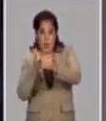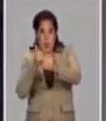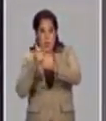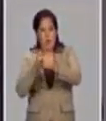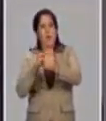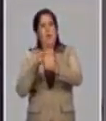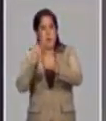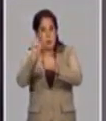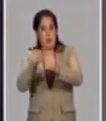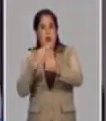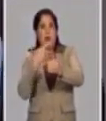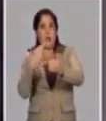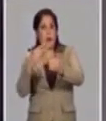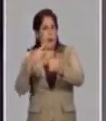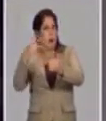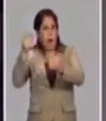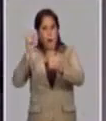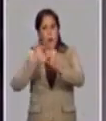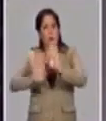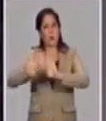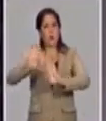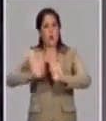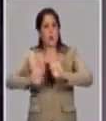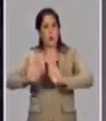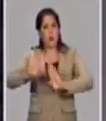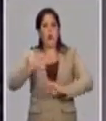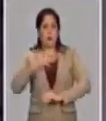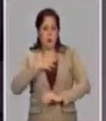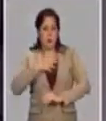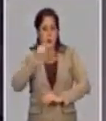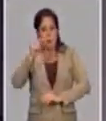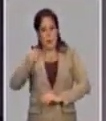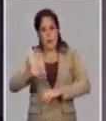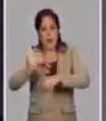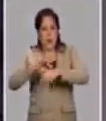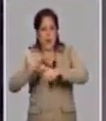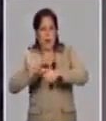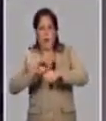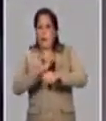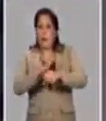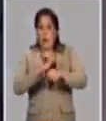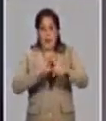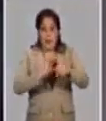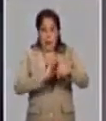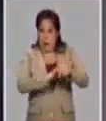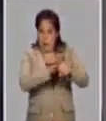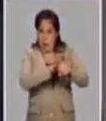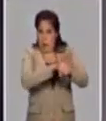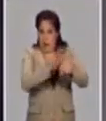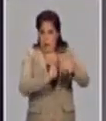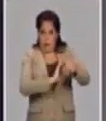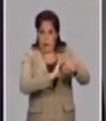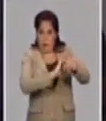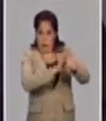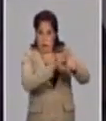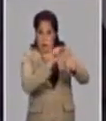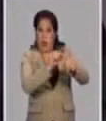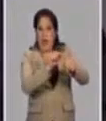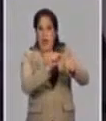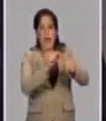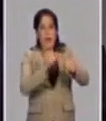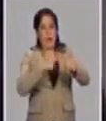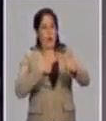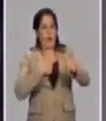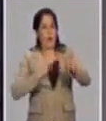se hace equivalente a los anticuerpos que existen en los pacientes convalescientes. Cuando uno se infecta con el virus,